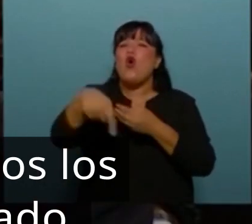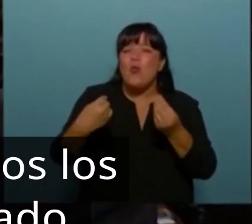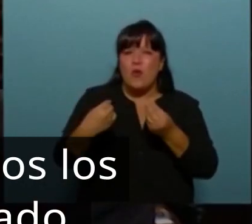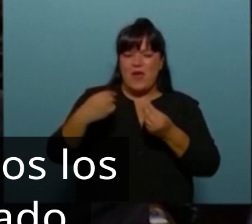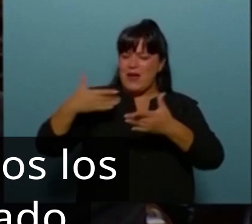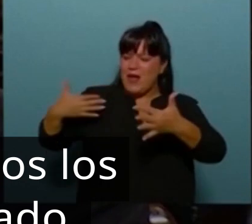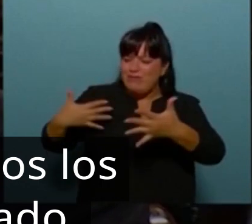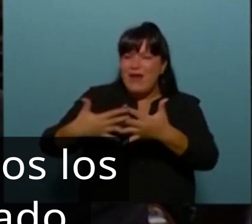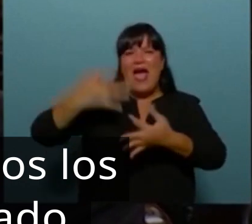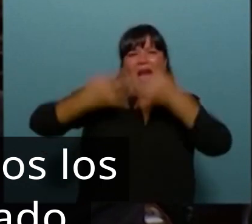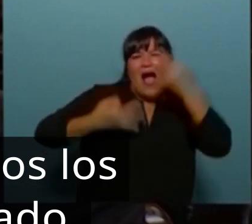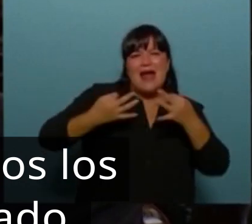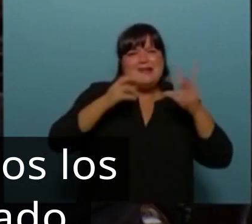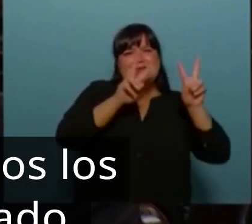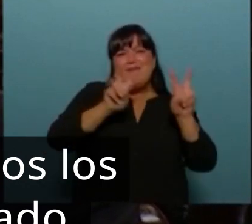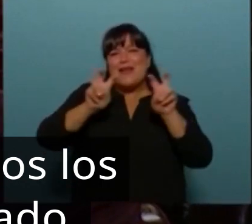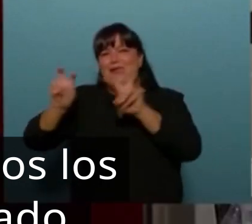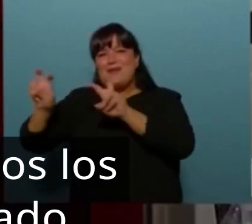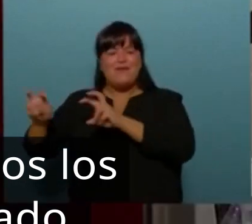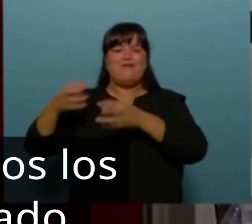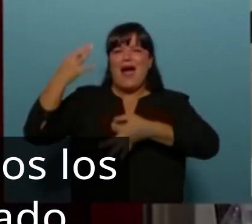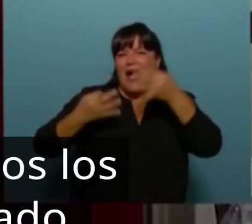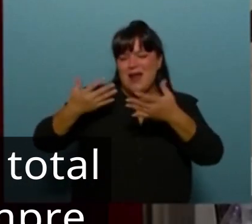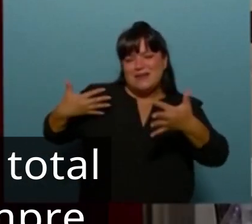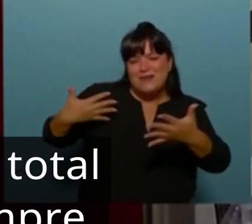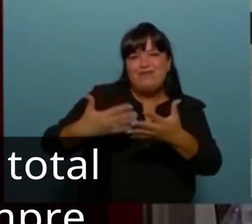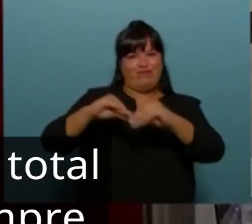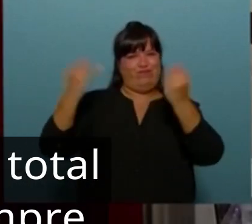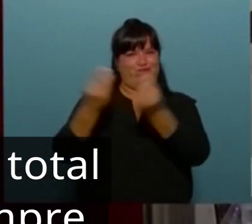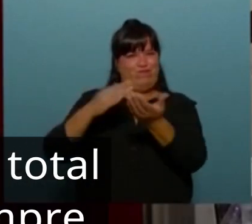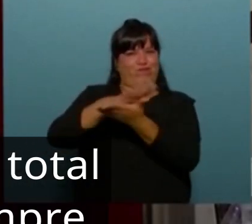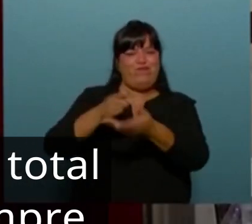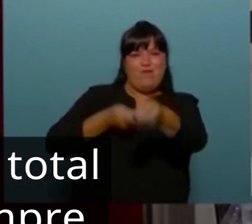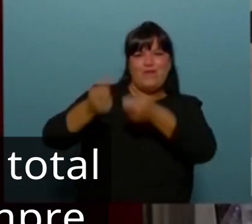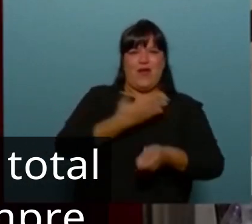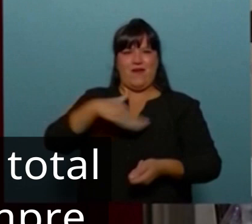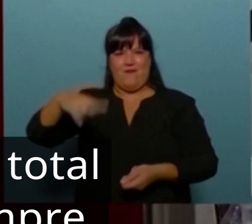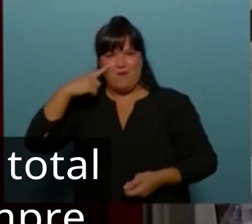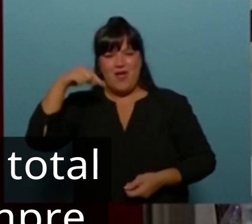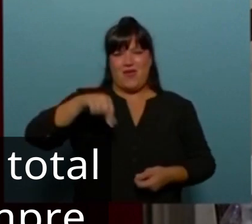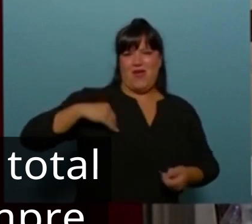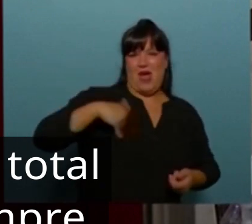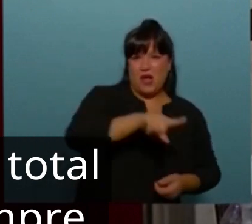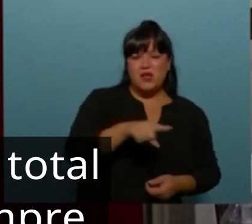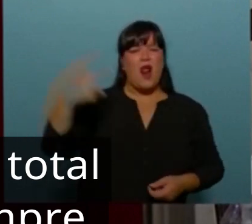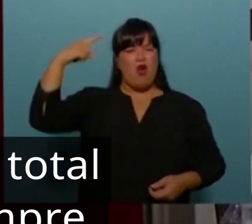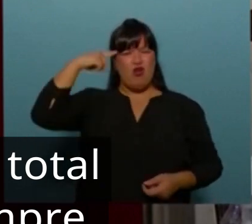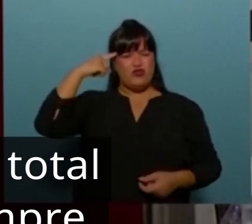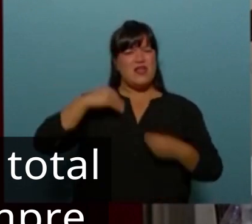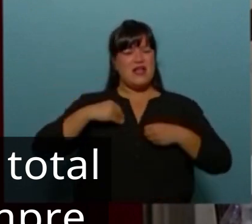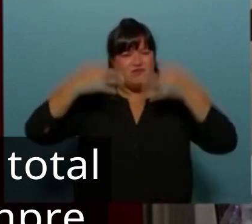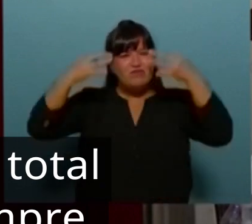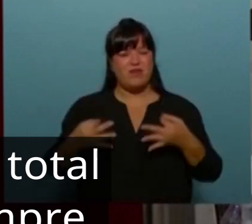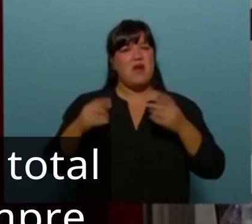análisis de todos los tópicos que aquí se han mencionado. Seguiremos nuestras negociaciones con total conciencia y con la